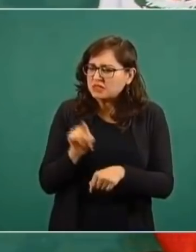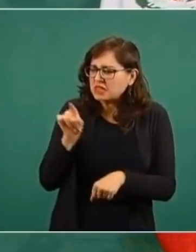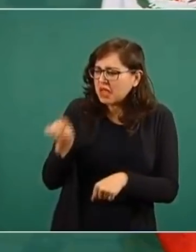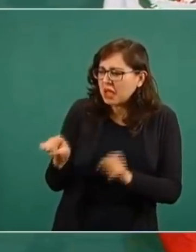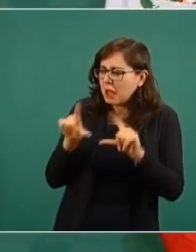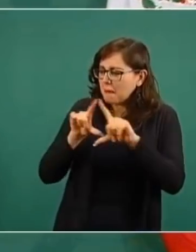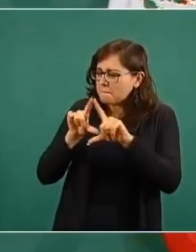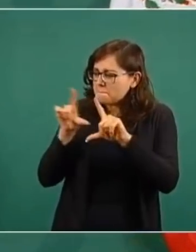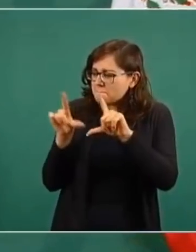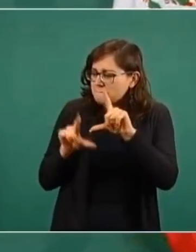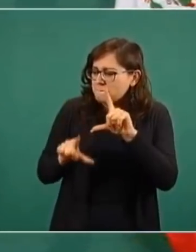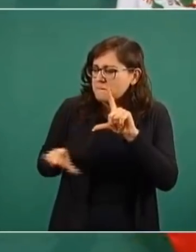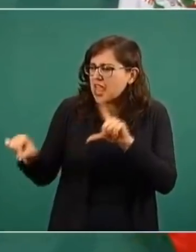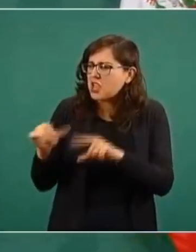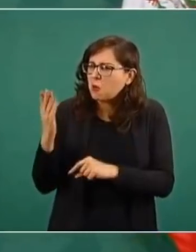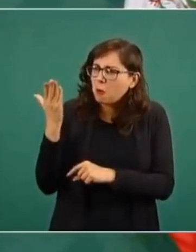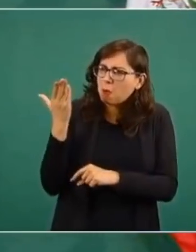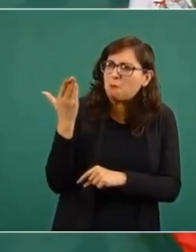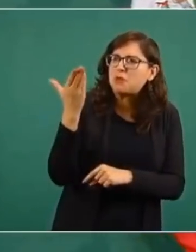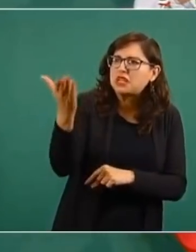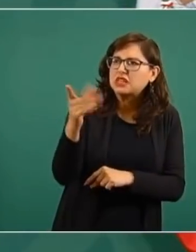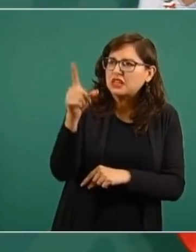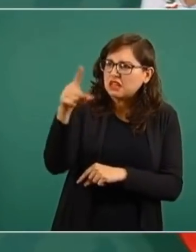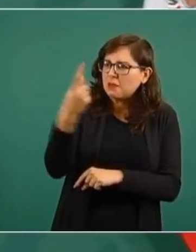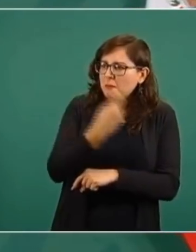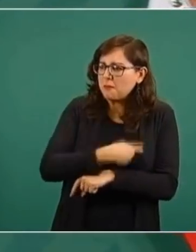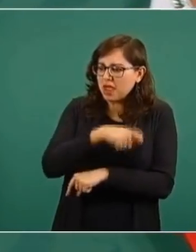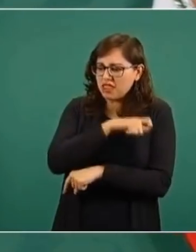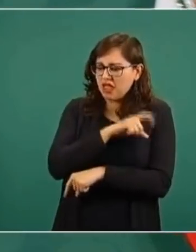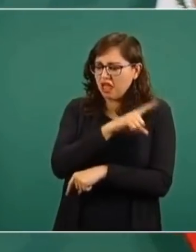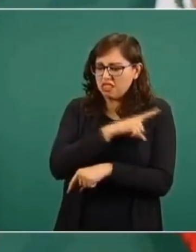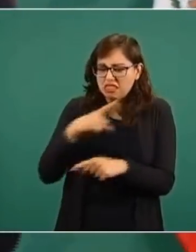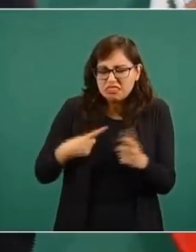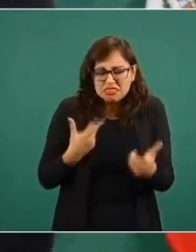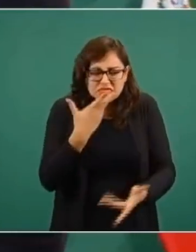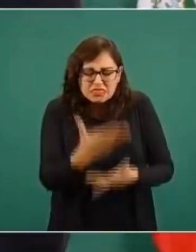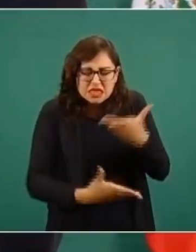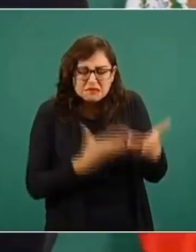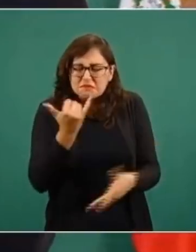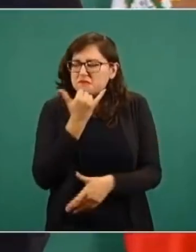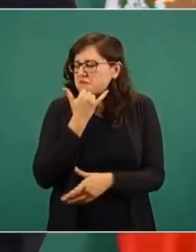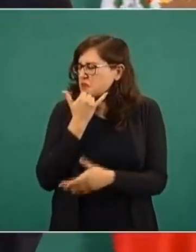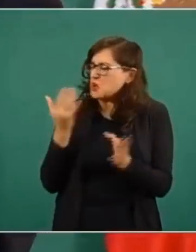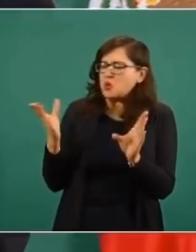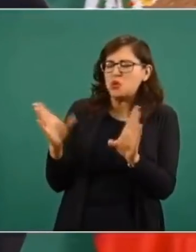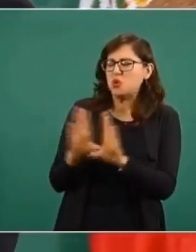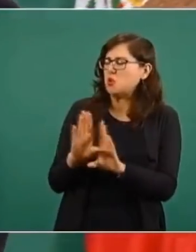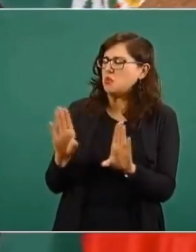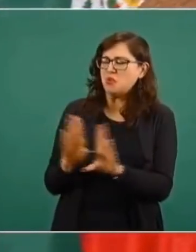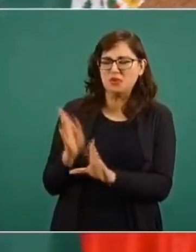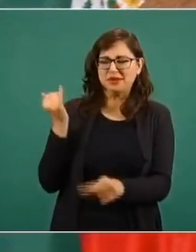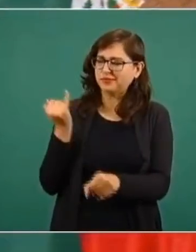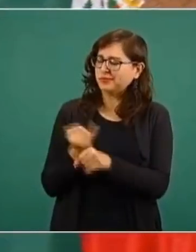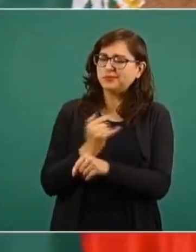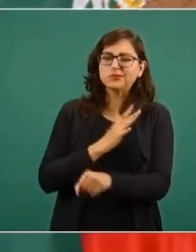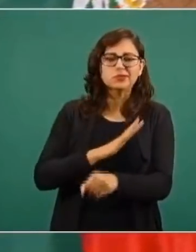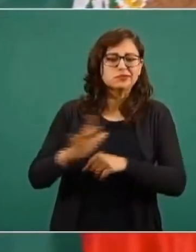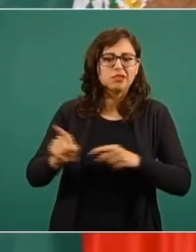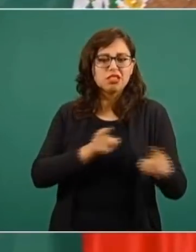se disculpara el gobierno español